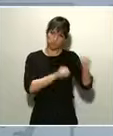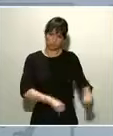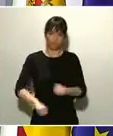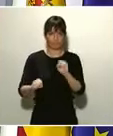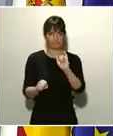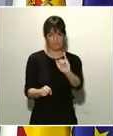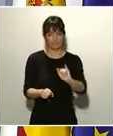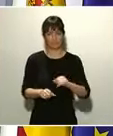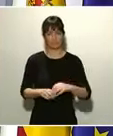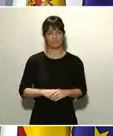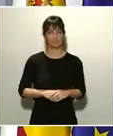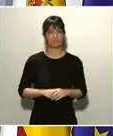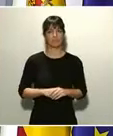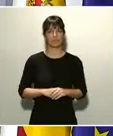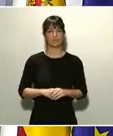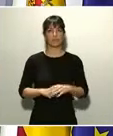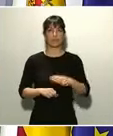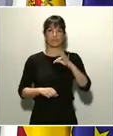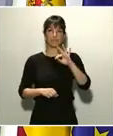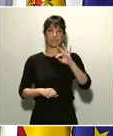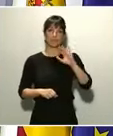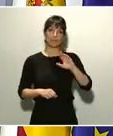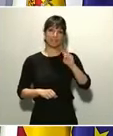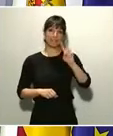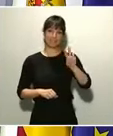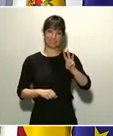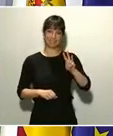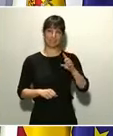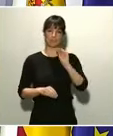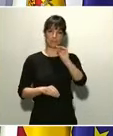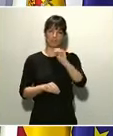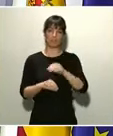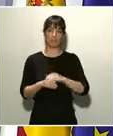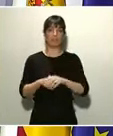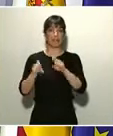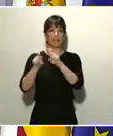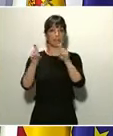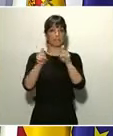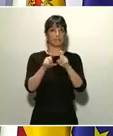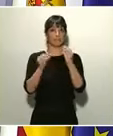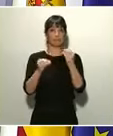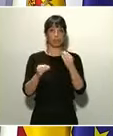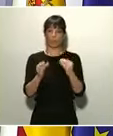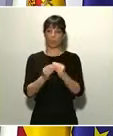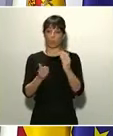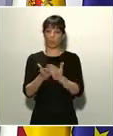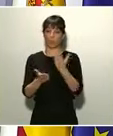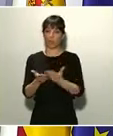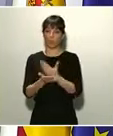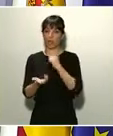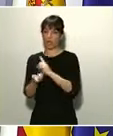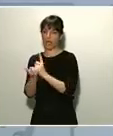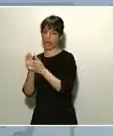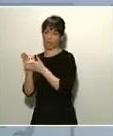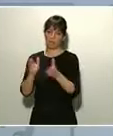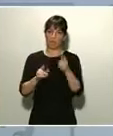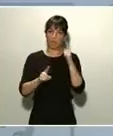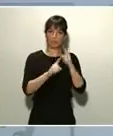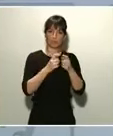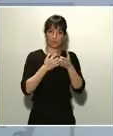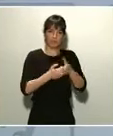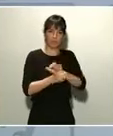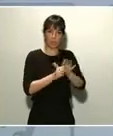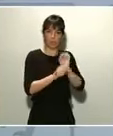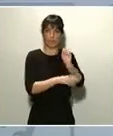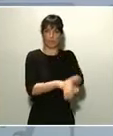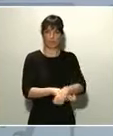TV3 le pregunta. Muchas empresas están derivando su producción a combatir el coronavirus. ¿Le parece razonable hablar de economía de guerra? Hay, en parte, algo de eso